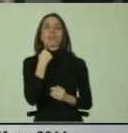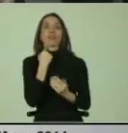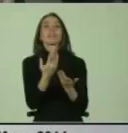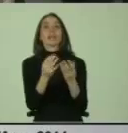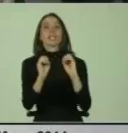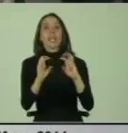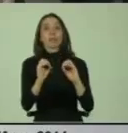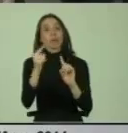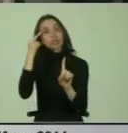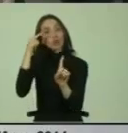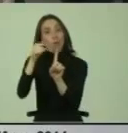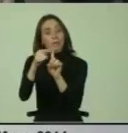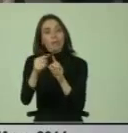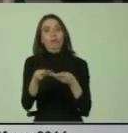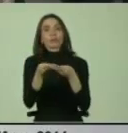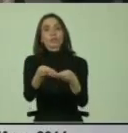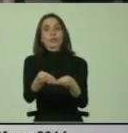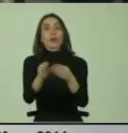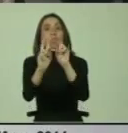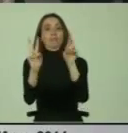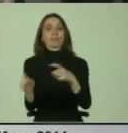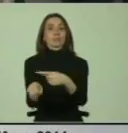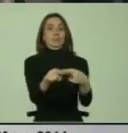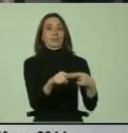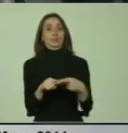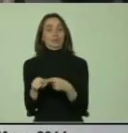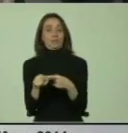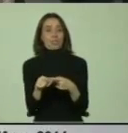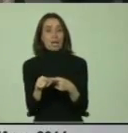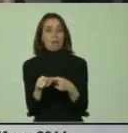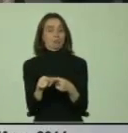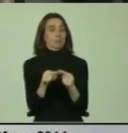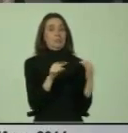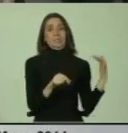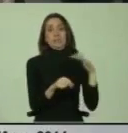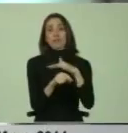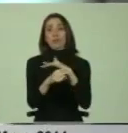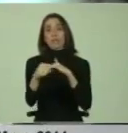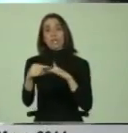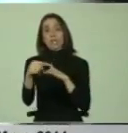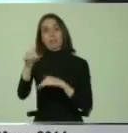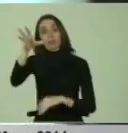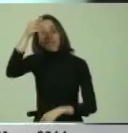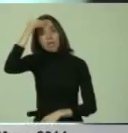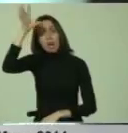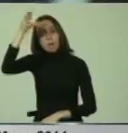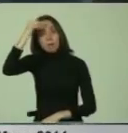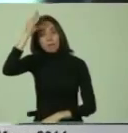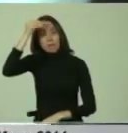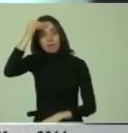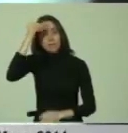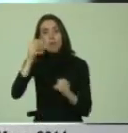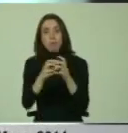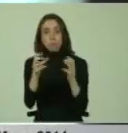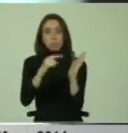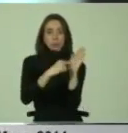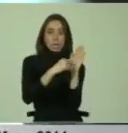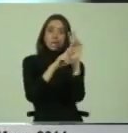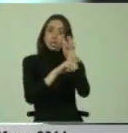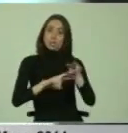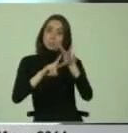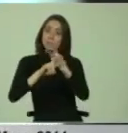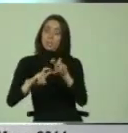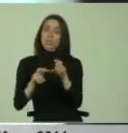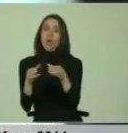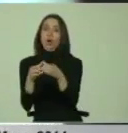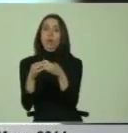contribuir a la cuestión social. Y también influye negativamente en el aprendizaje. Numerosos estudios muestran que